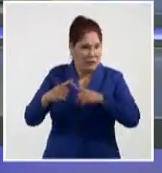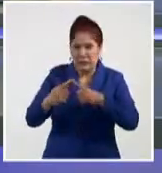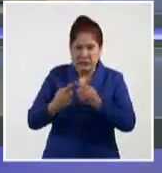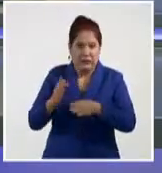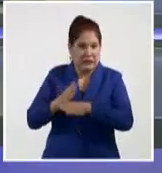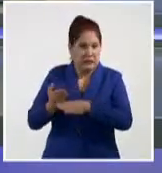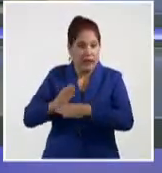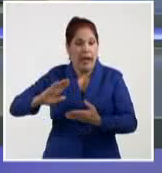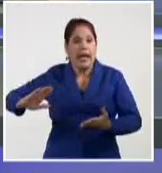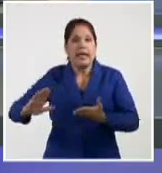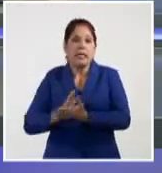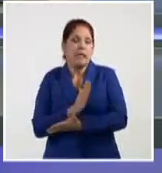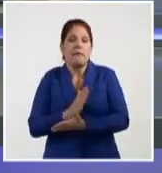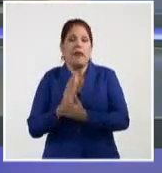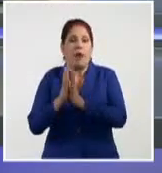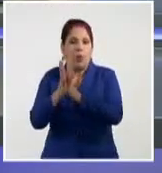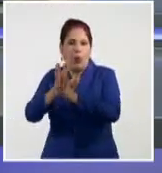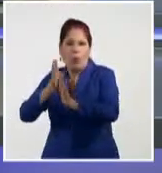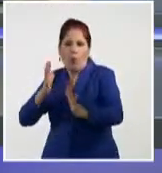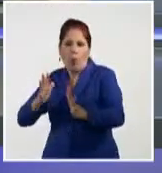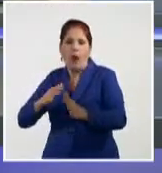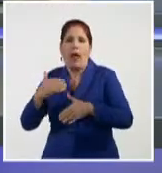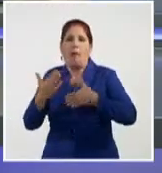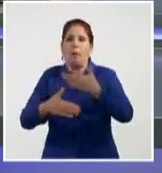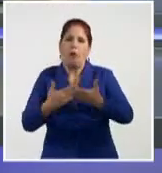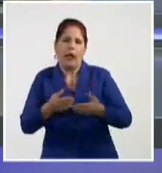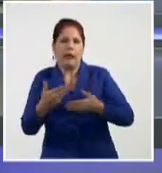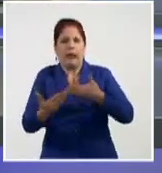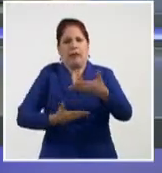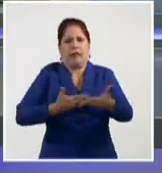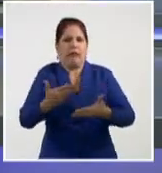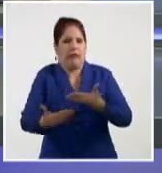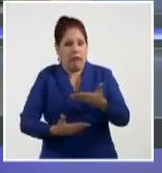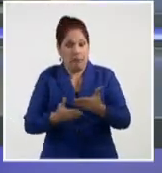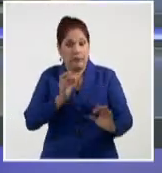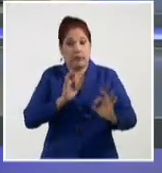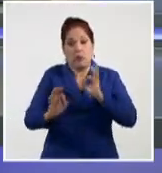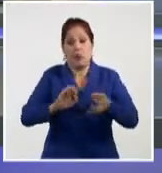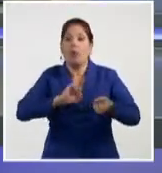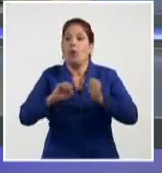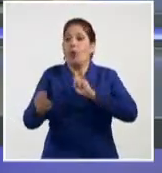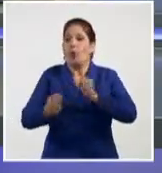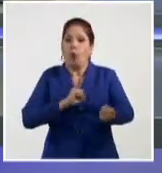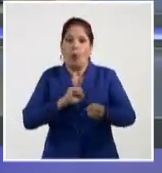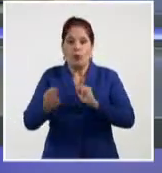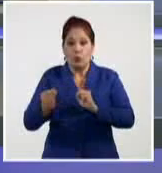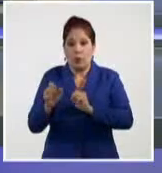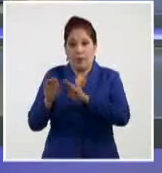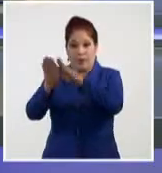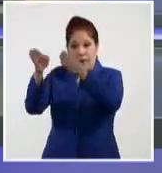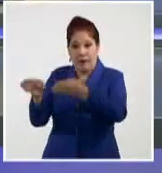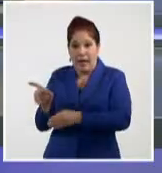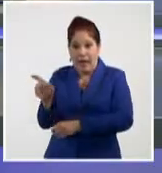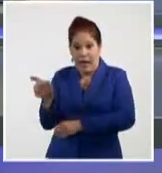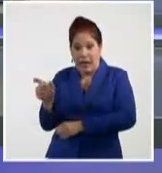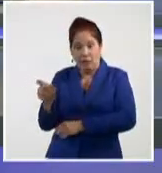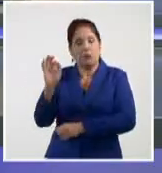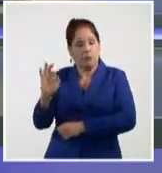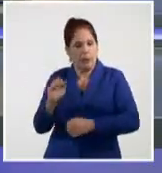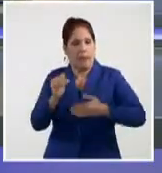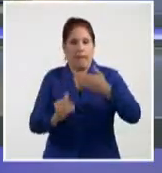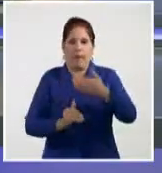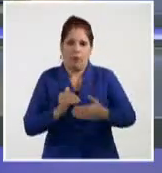Eliminar engorrosas colas y molestos trámites, así como una mayor seguridad y control en las operaciones, son bondades de este proceso.